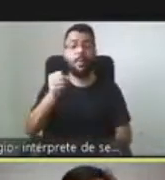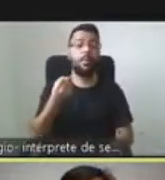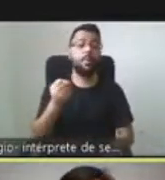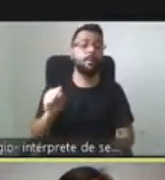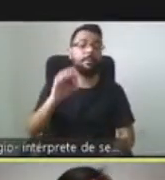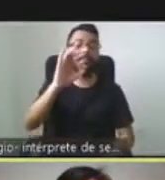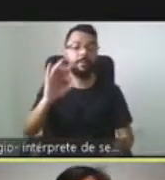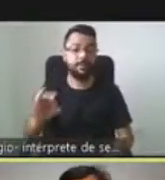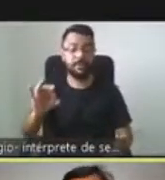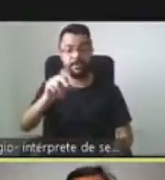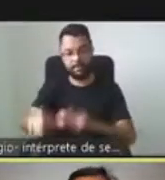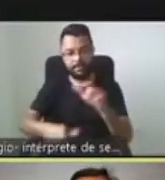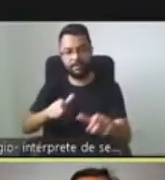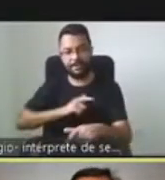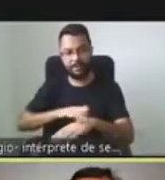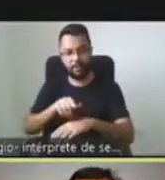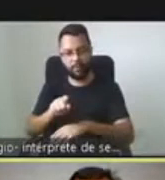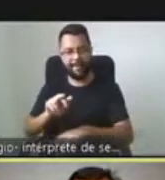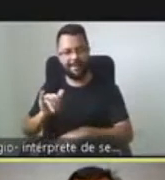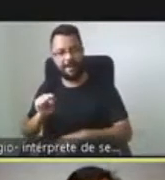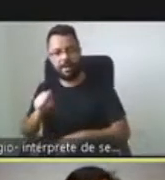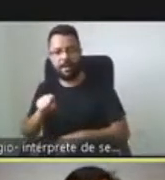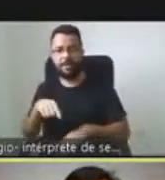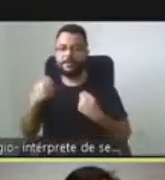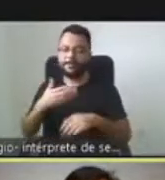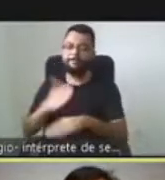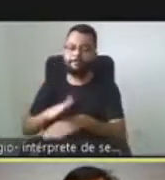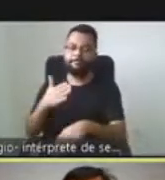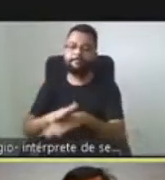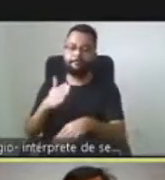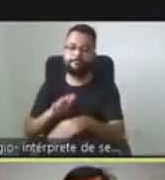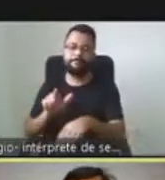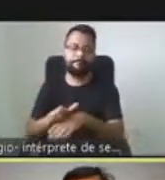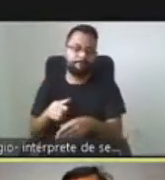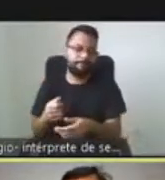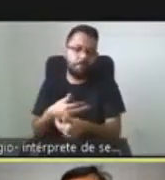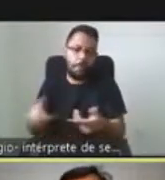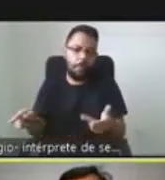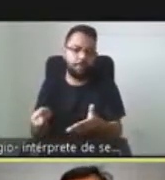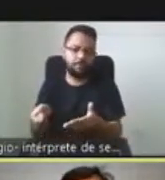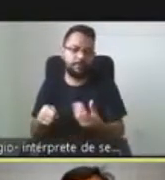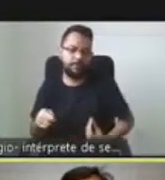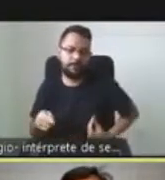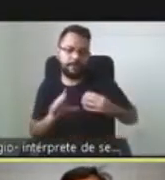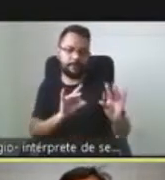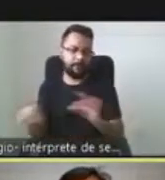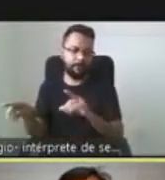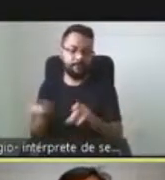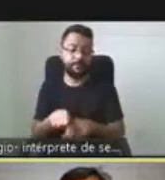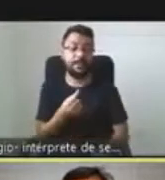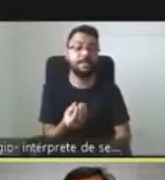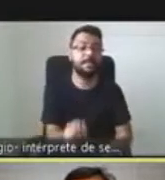necesita, en consecuencia, ayuda para las actividades de la vida diaria. Un 60 por ciento,